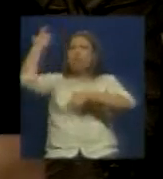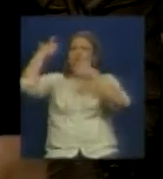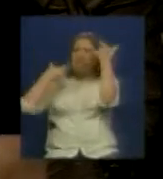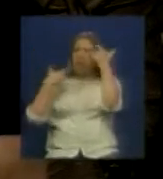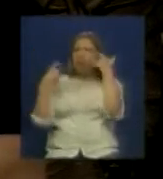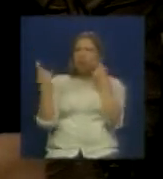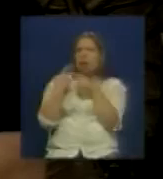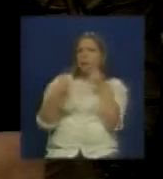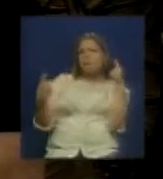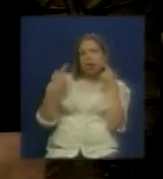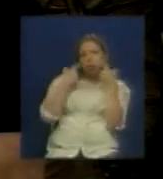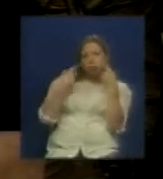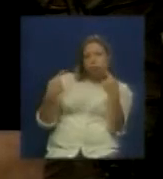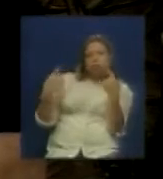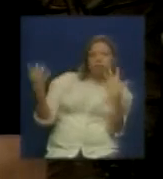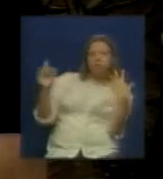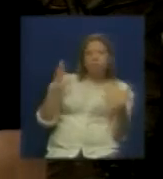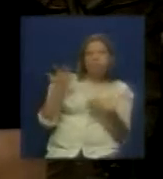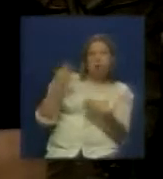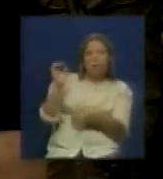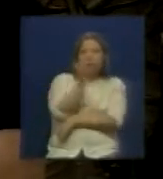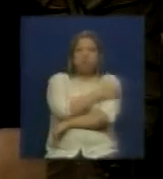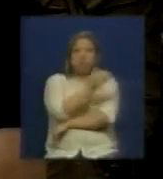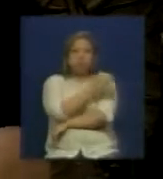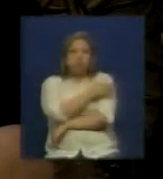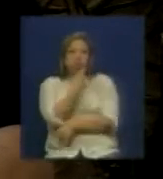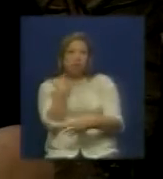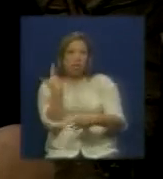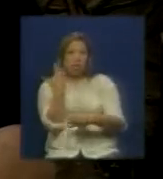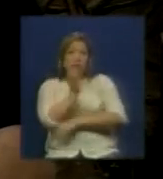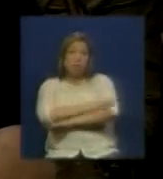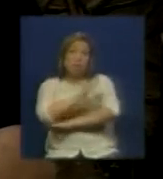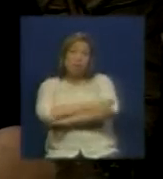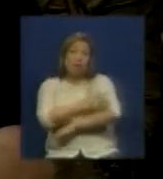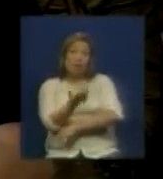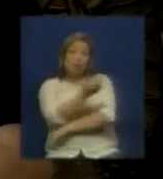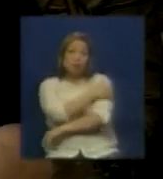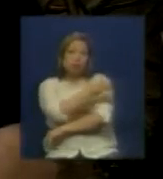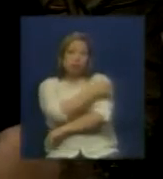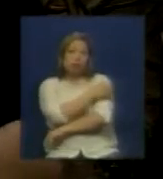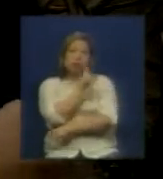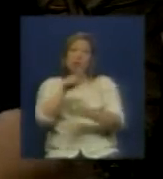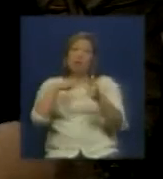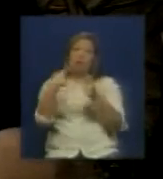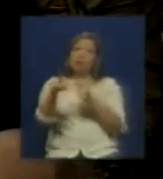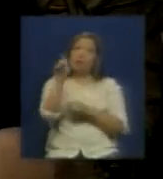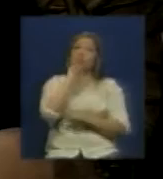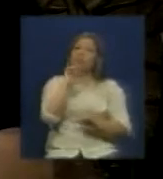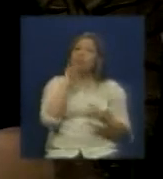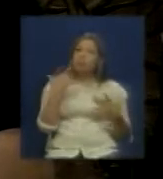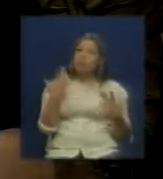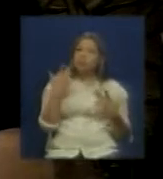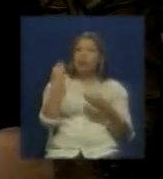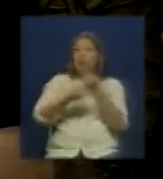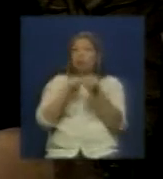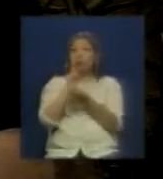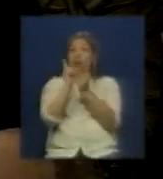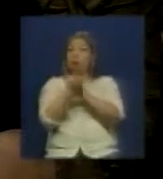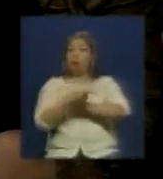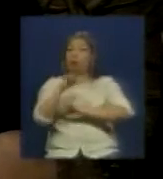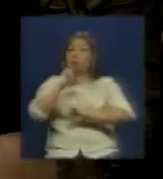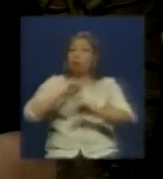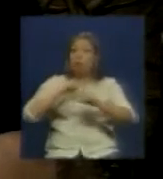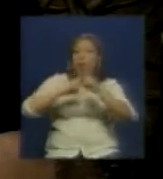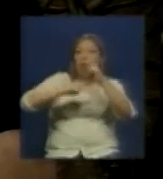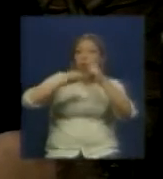que han jugado a la reforma y nosotros no estamos aquí para hacer reformas compañero nosotros vinimos aquí desde hace años para